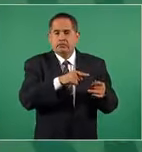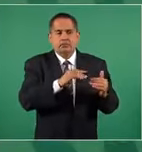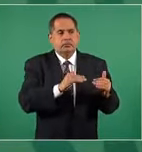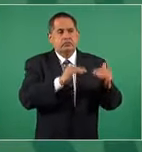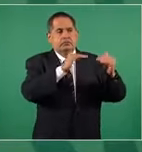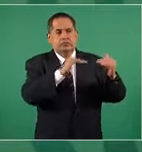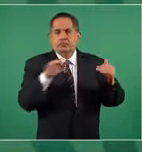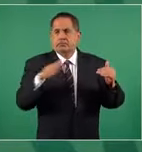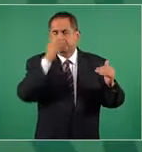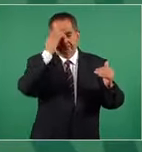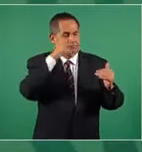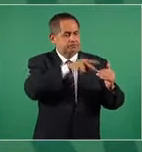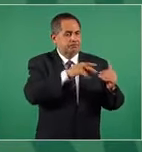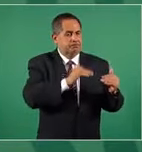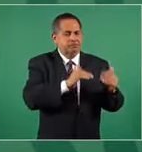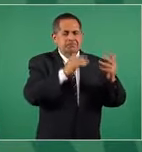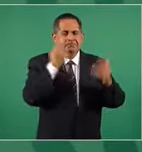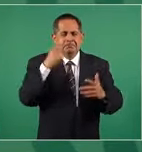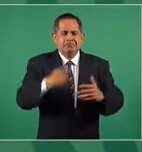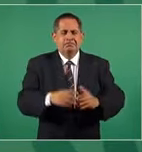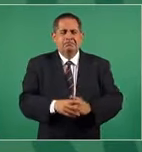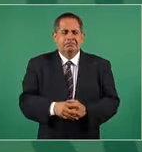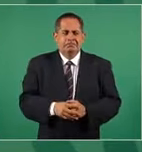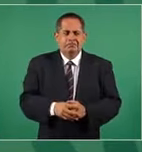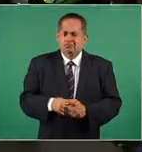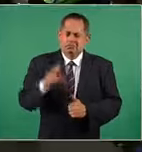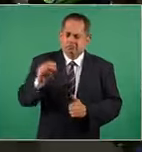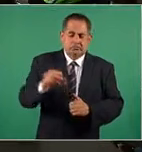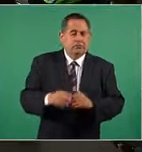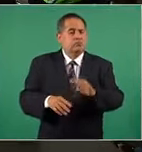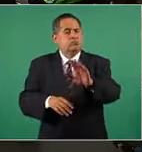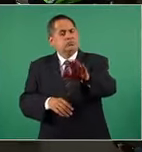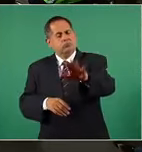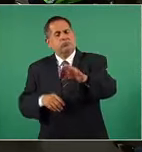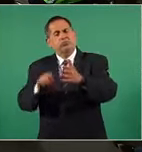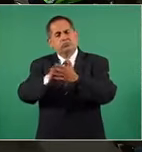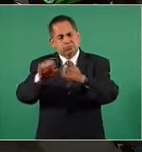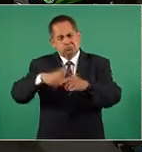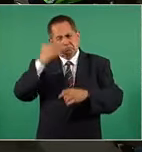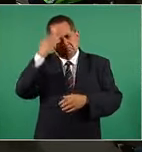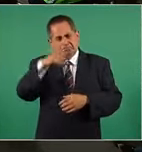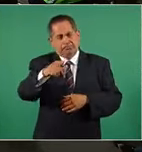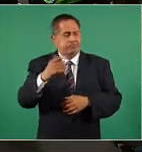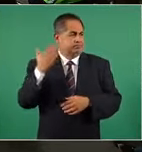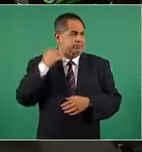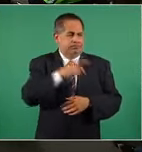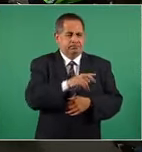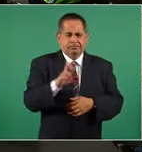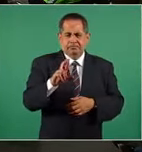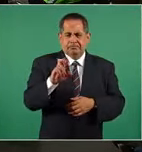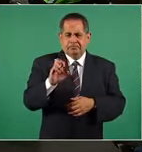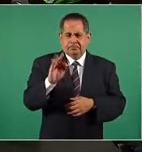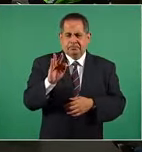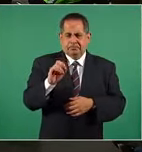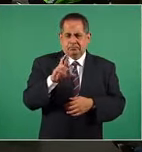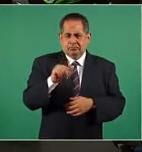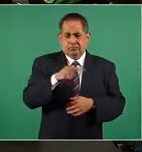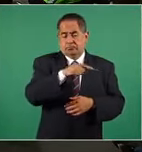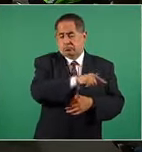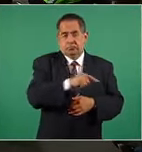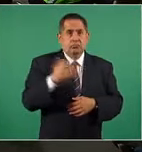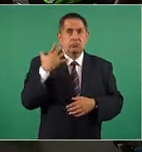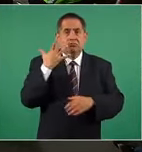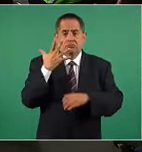se les alza? No sé si usted está enterado, por ejemplo, Reforma en los últimos cinco años ha desmantelado